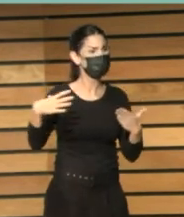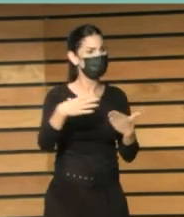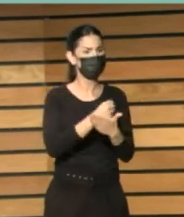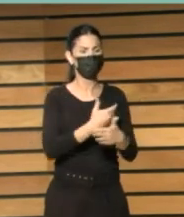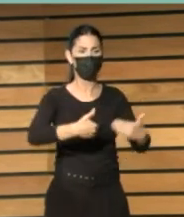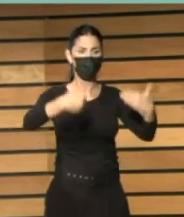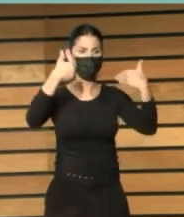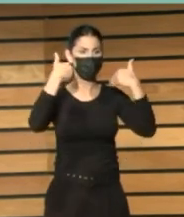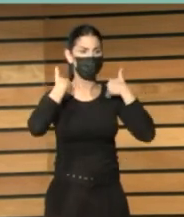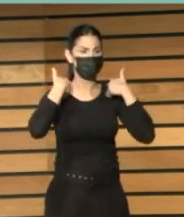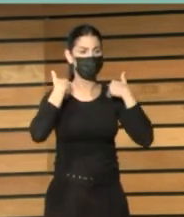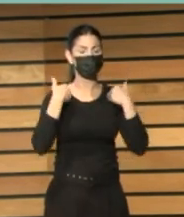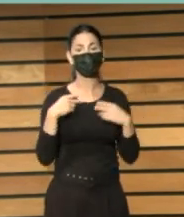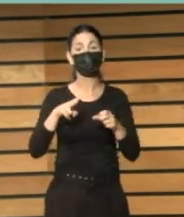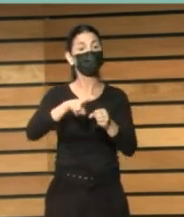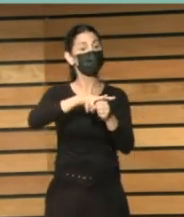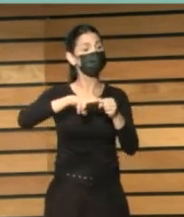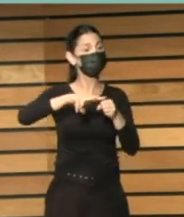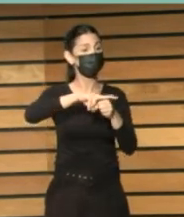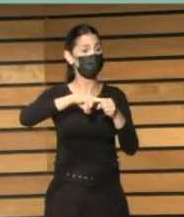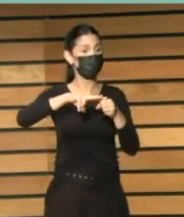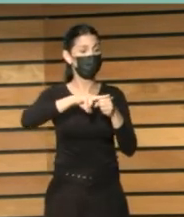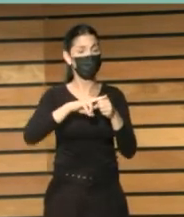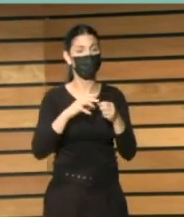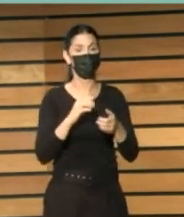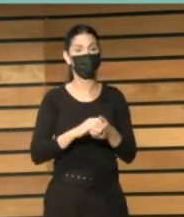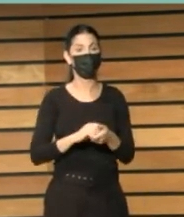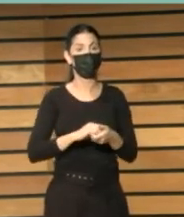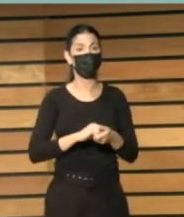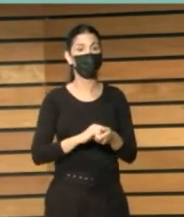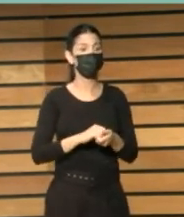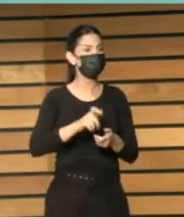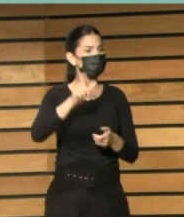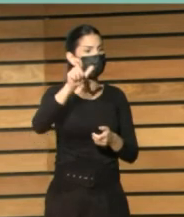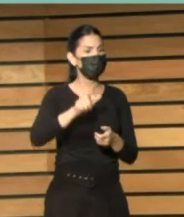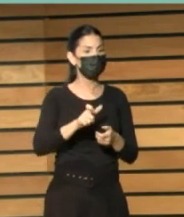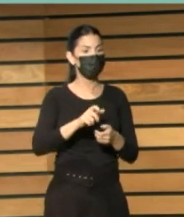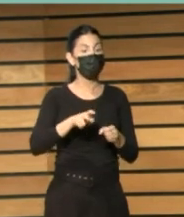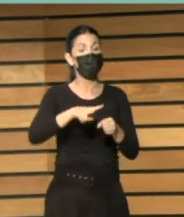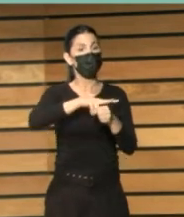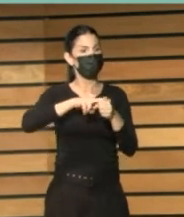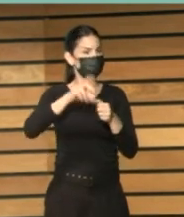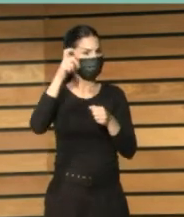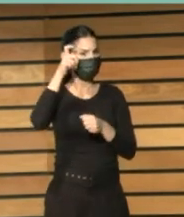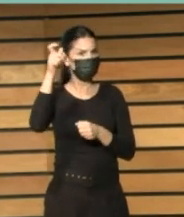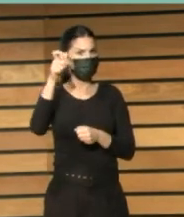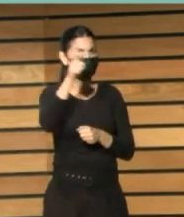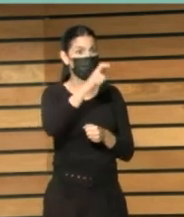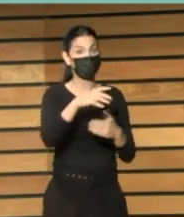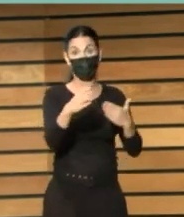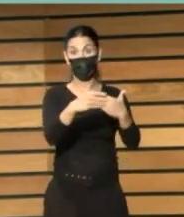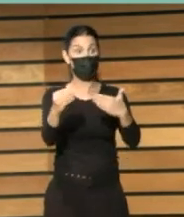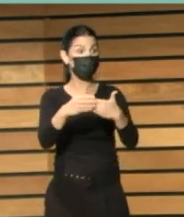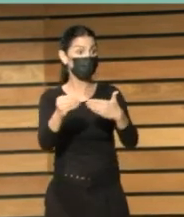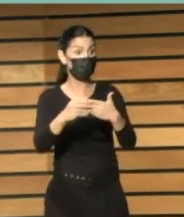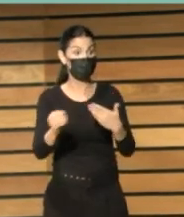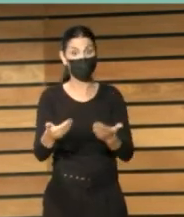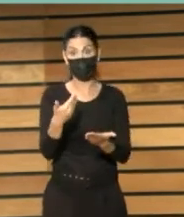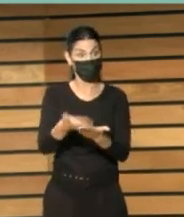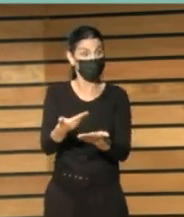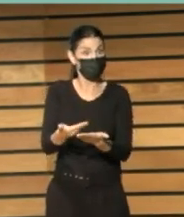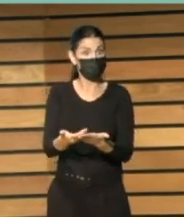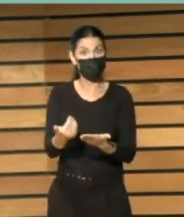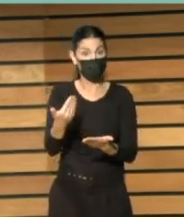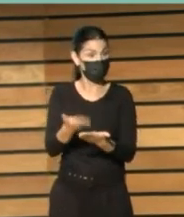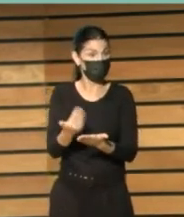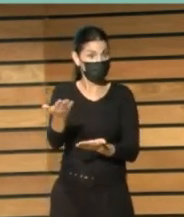de las comunidades y debes tenerlo en cuenta todos los bibliotecarios municipales porque sus usuarios se lo van a exigir y obviamente eso